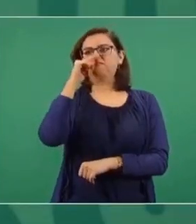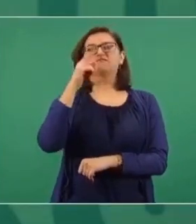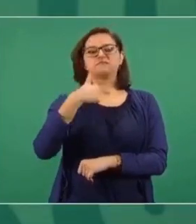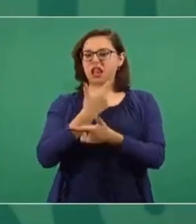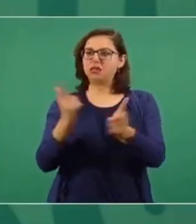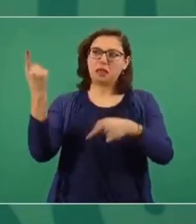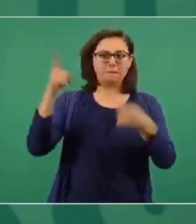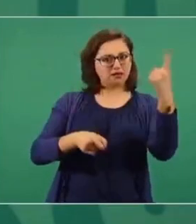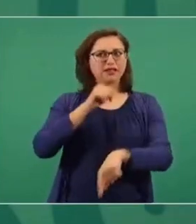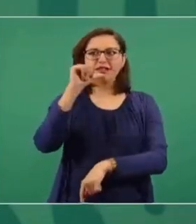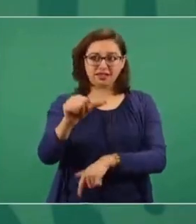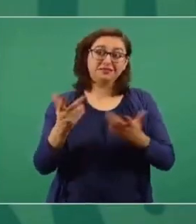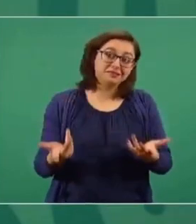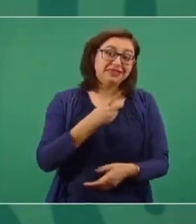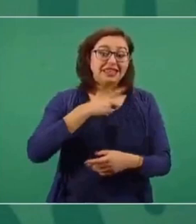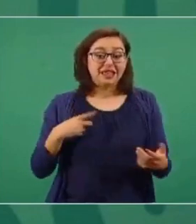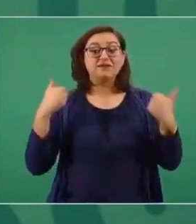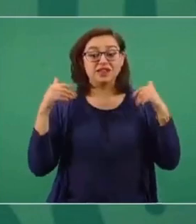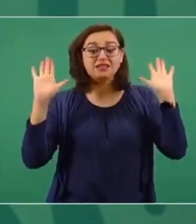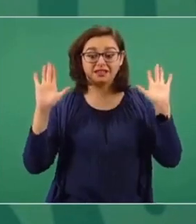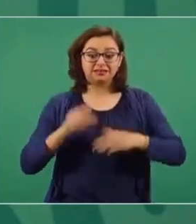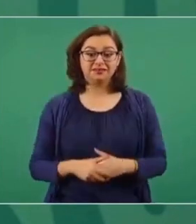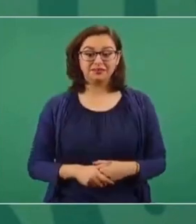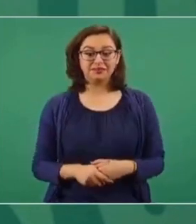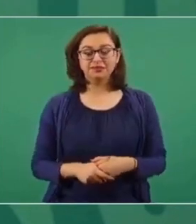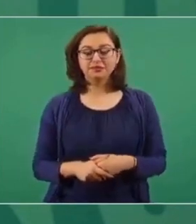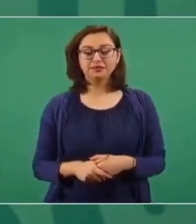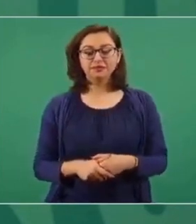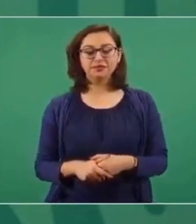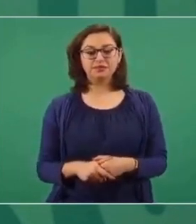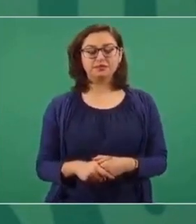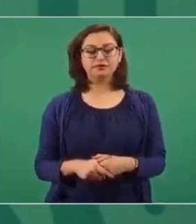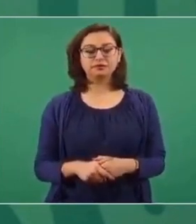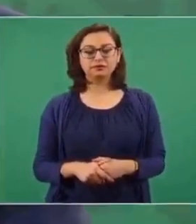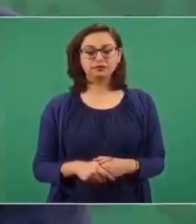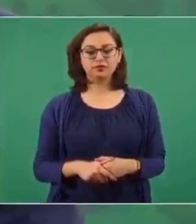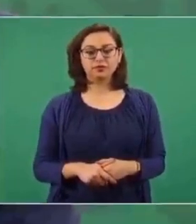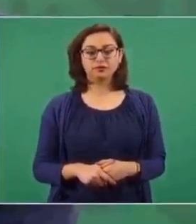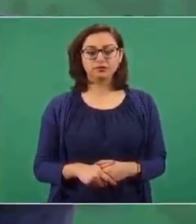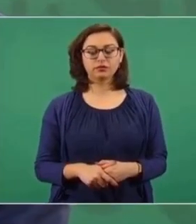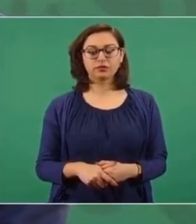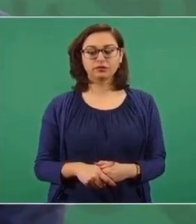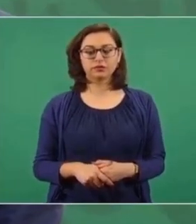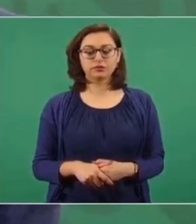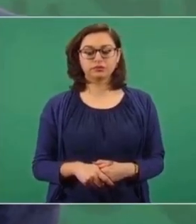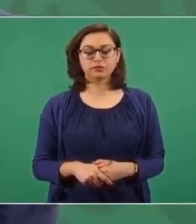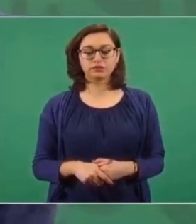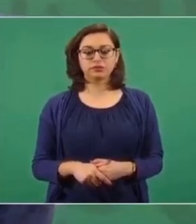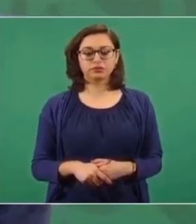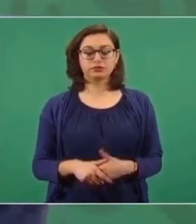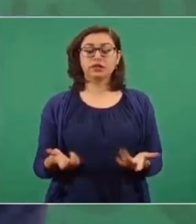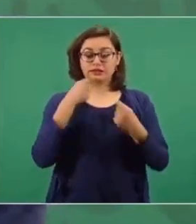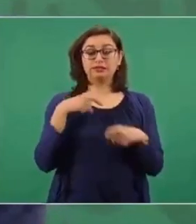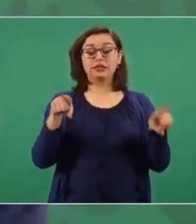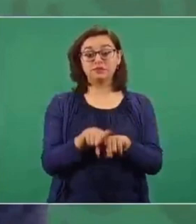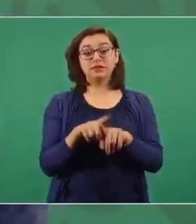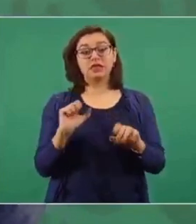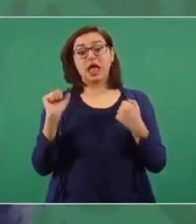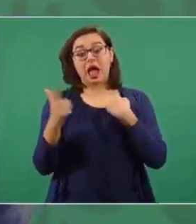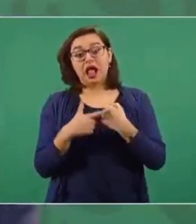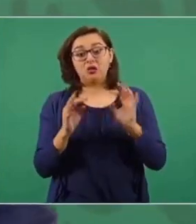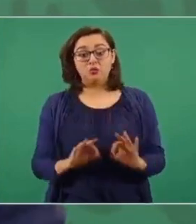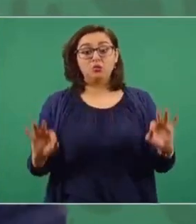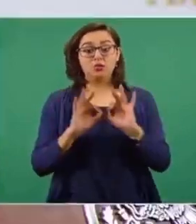Entonces, eso es lo que yo opino. Ah, también, que es importante. No depende un proceso electoral, una elección,